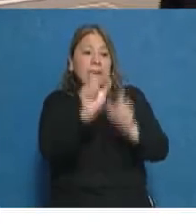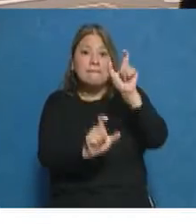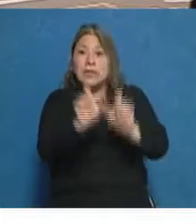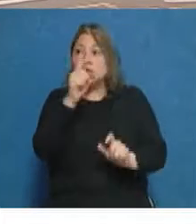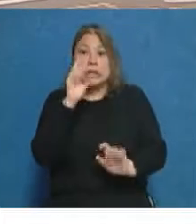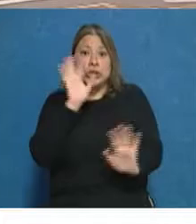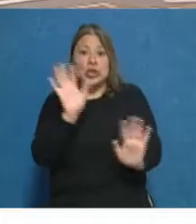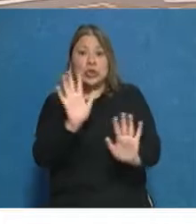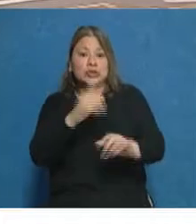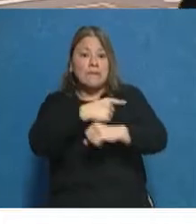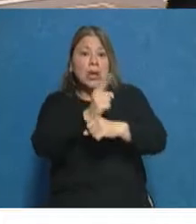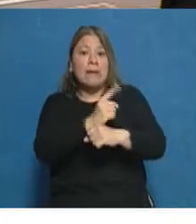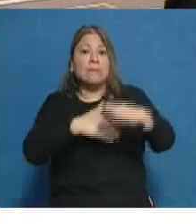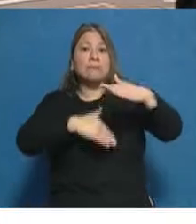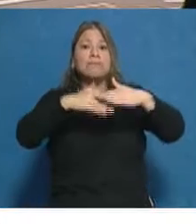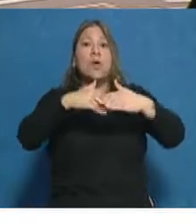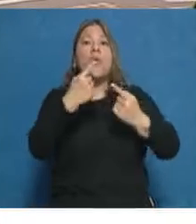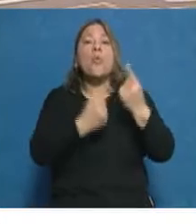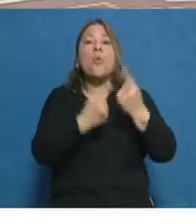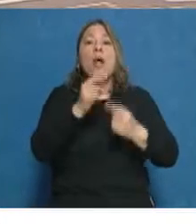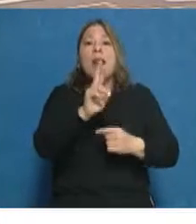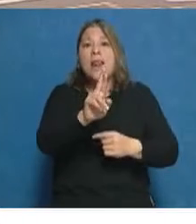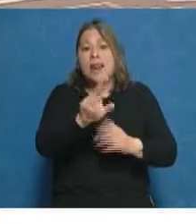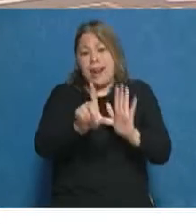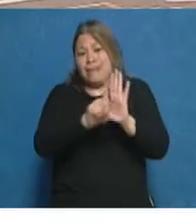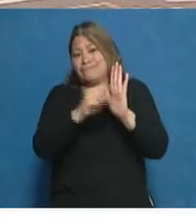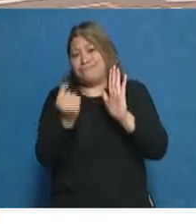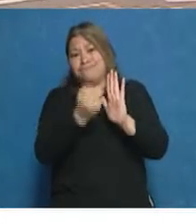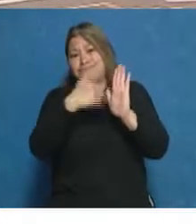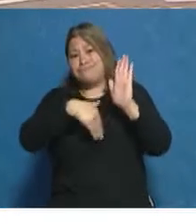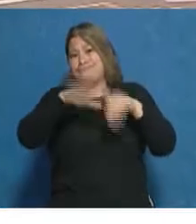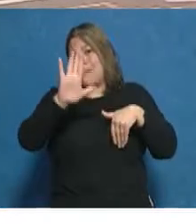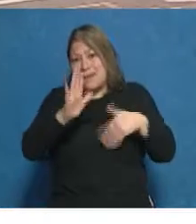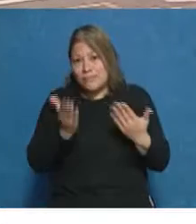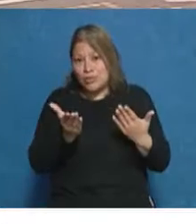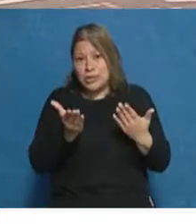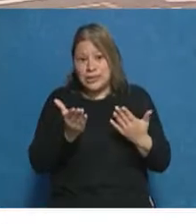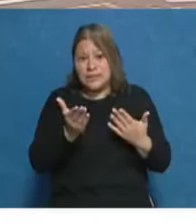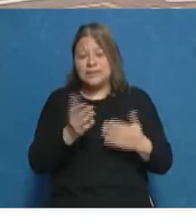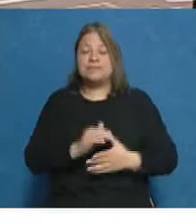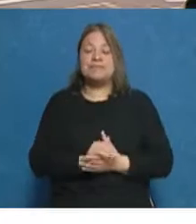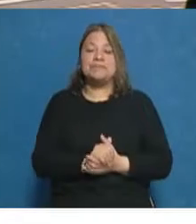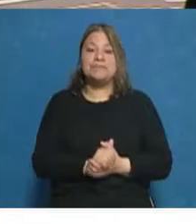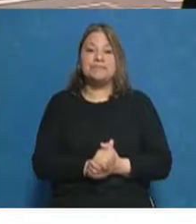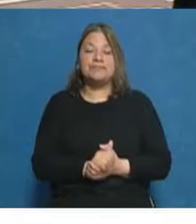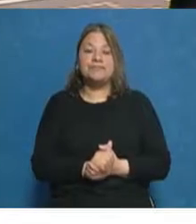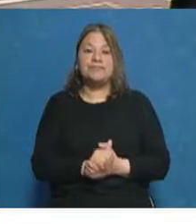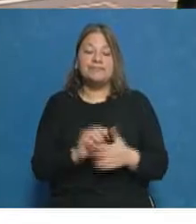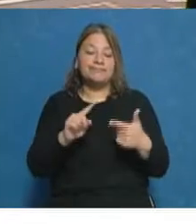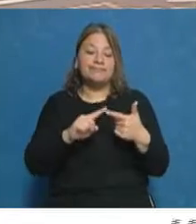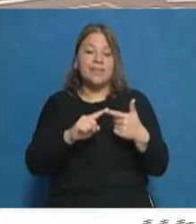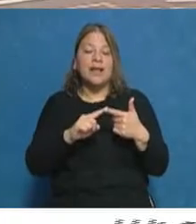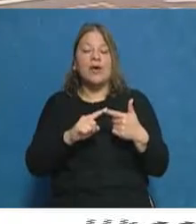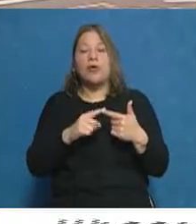velocidad permitida, siendo que la ley es uno de los puntos o cabeza de bolilla, por así decirlo, en cuanto a las cuestiones a saber de licencia, en cuanto a las